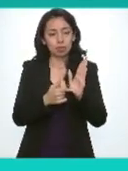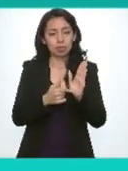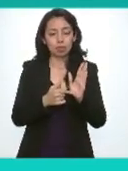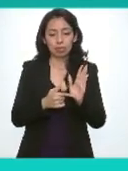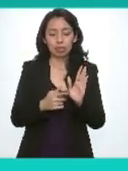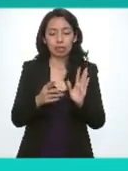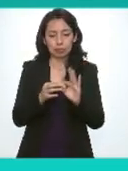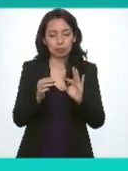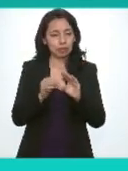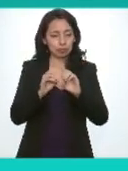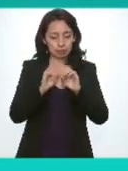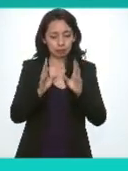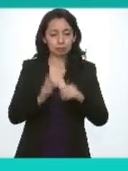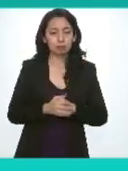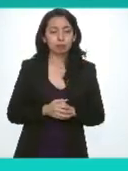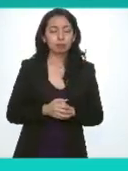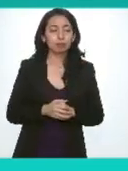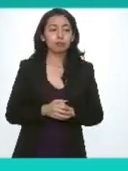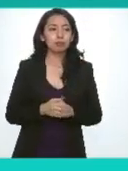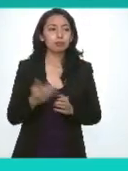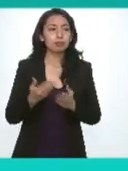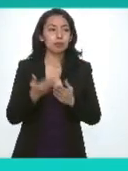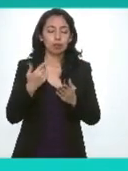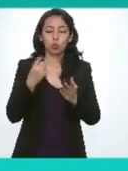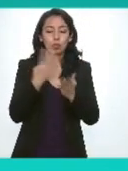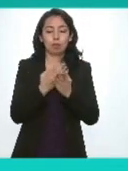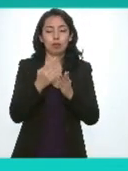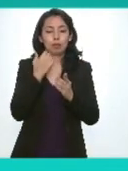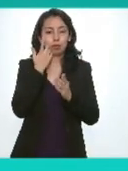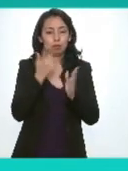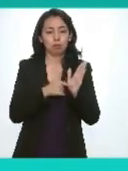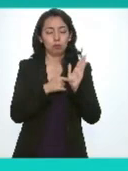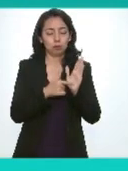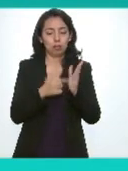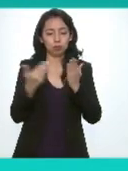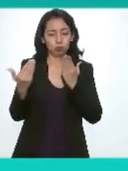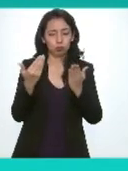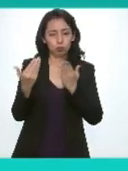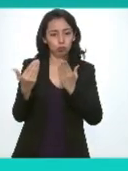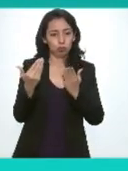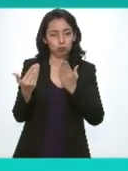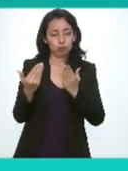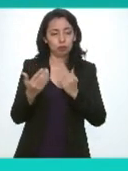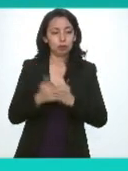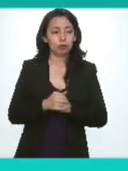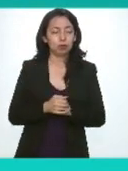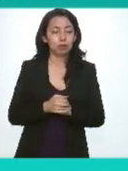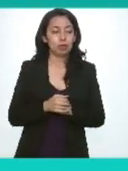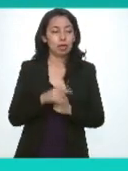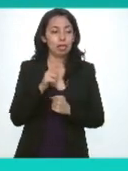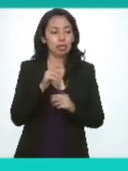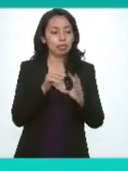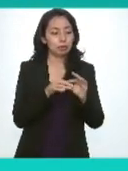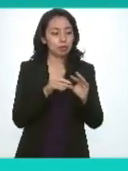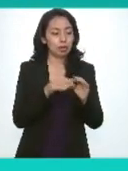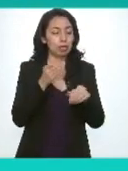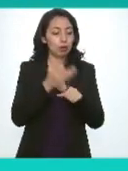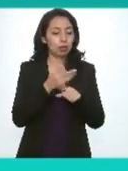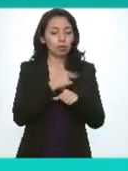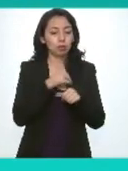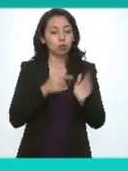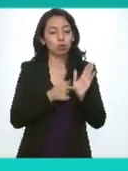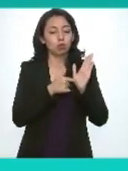precisión y hay un cuadro comparativo que únicamente justo recopila qué es lo que se quiere